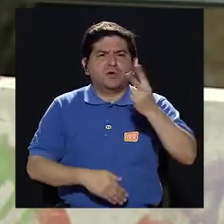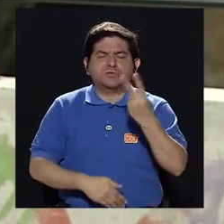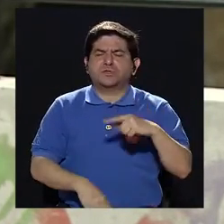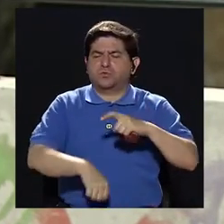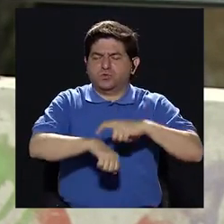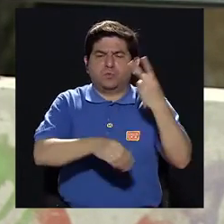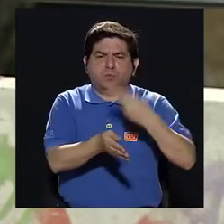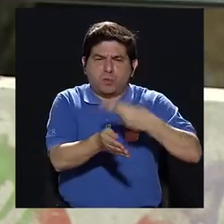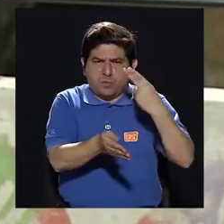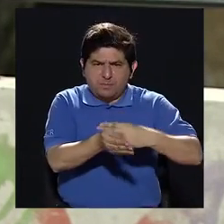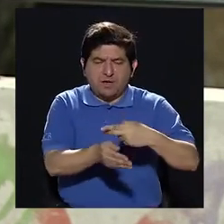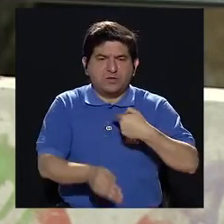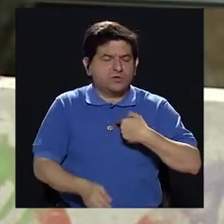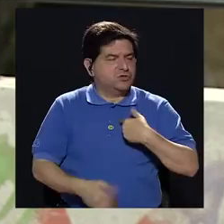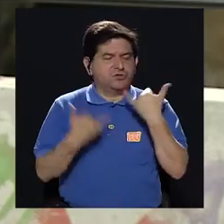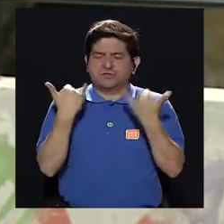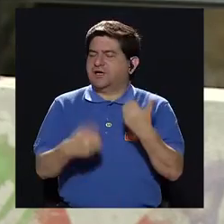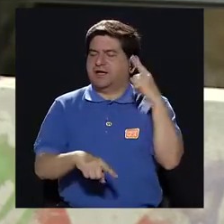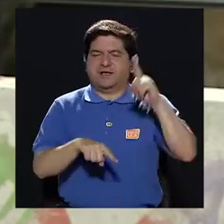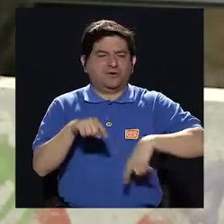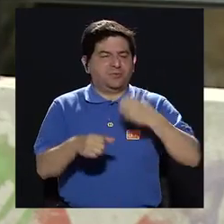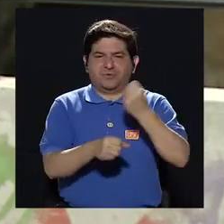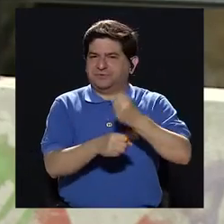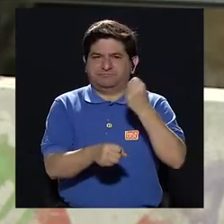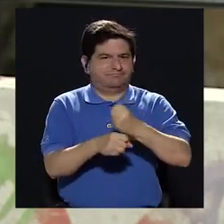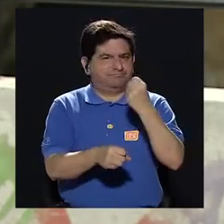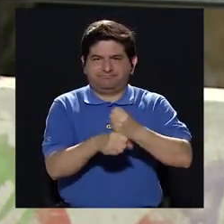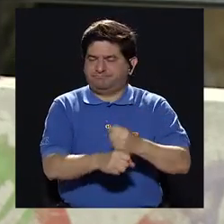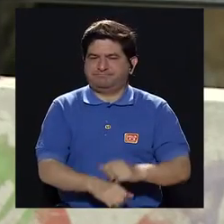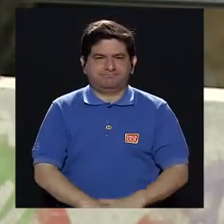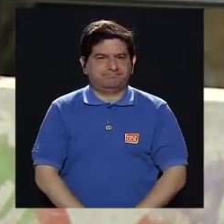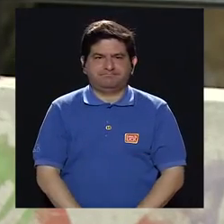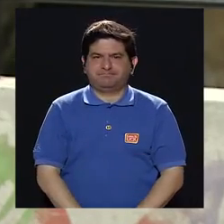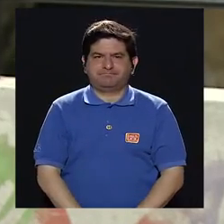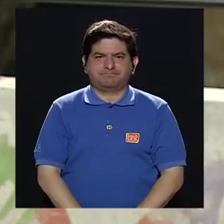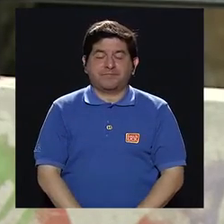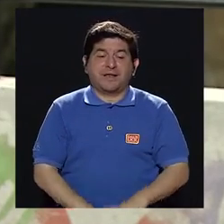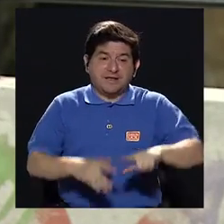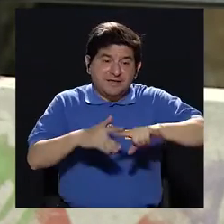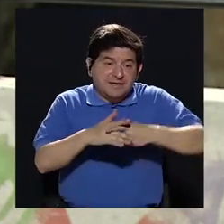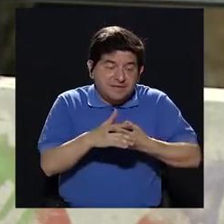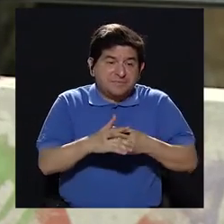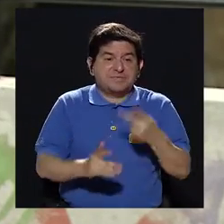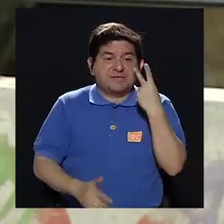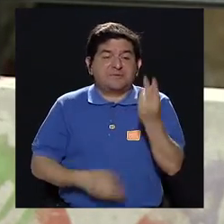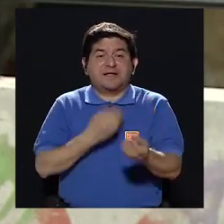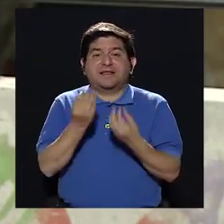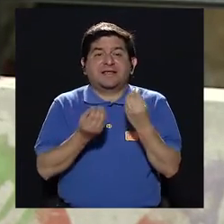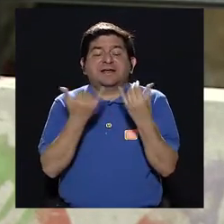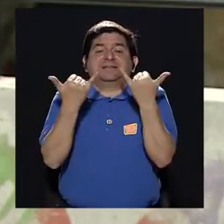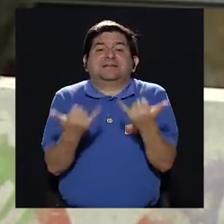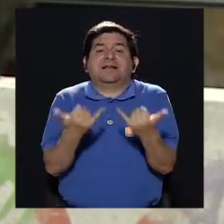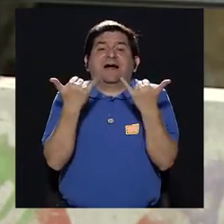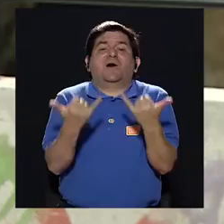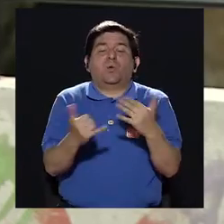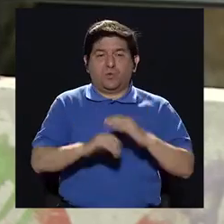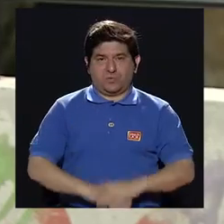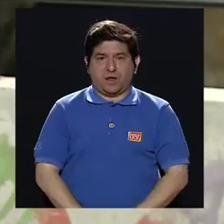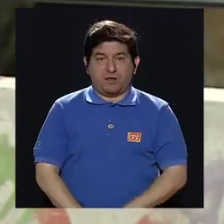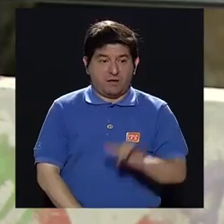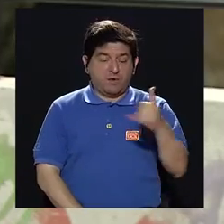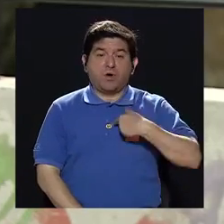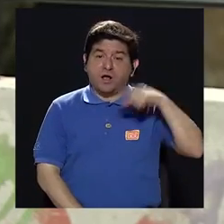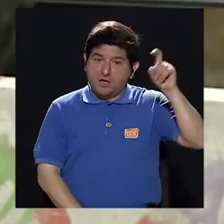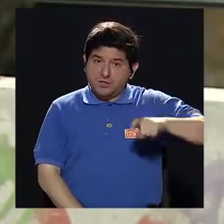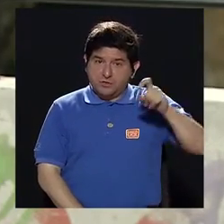de la segunda hospitalización, tuve que dejar de trabajar y empezar a ver, bueno, y ahora qué hago, ¿verdad?